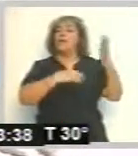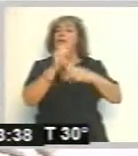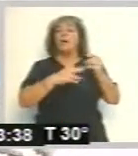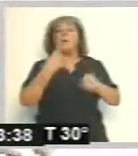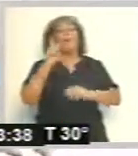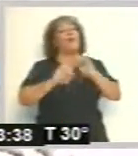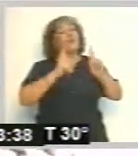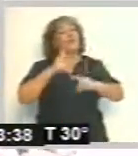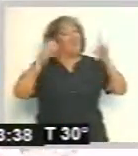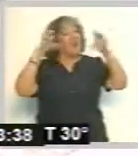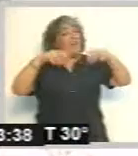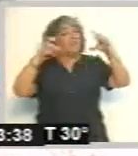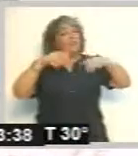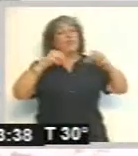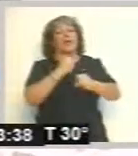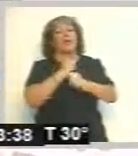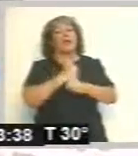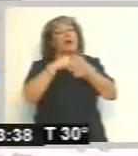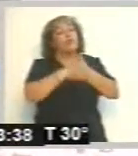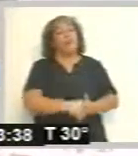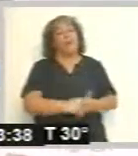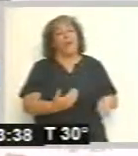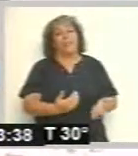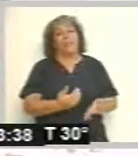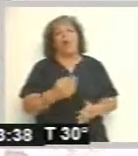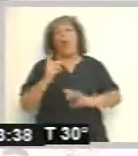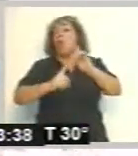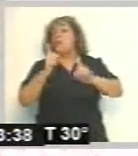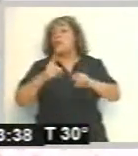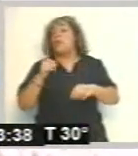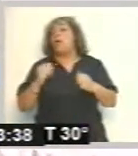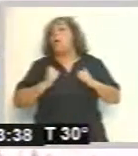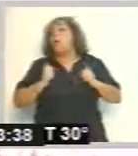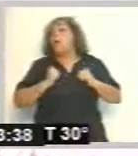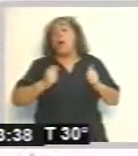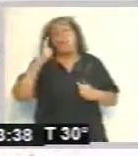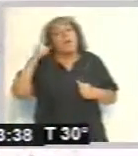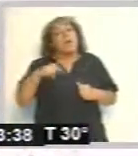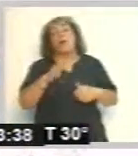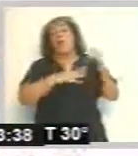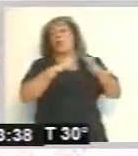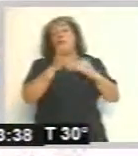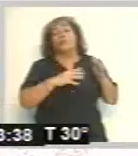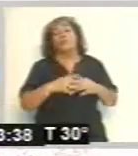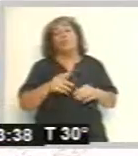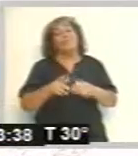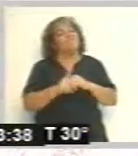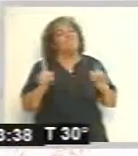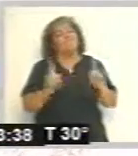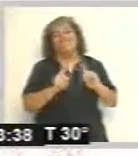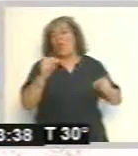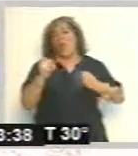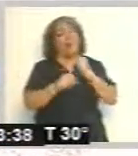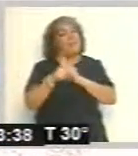veces la lluvia hace que los trabajos se retrasen. Habrá que esperar qué es lo que sucede. Creemos que las obras no van a llegar a estar cumplimentadas